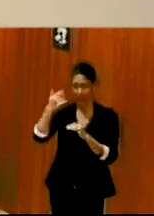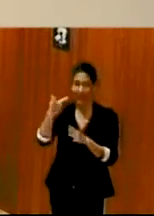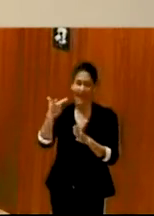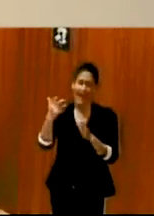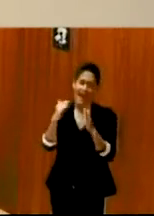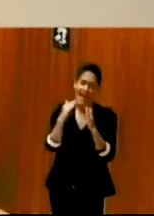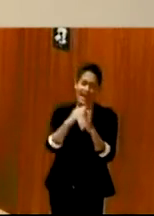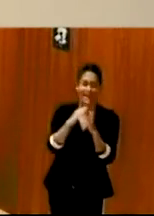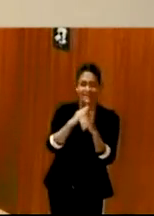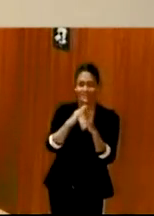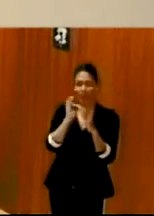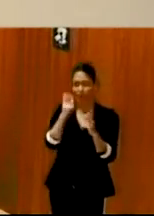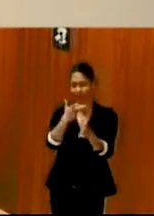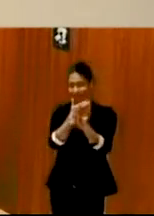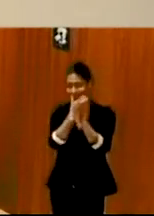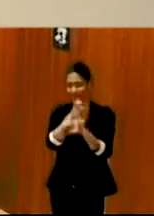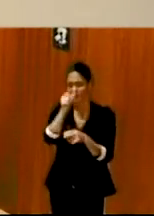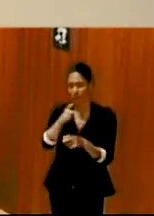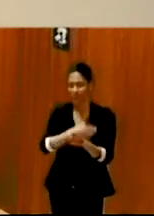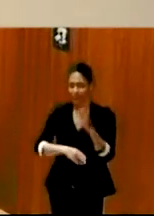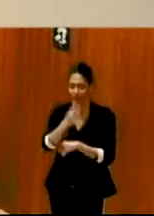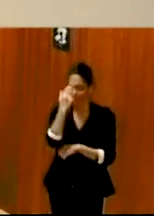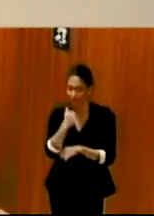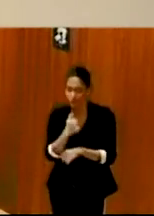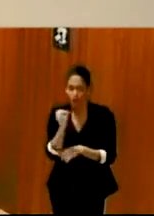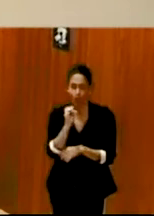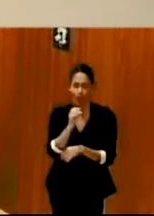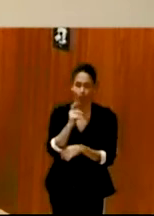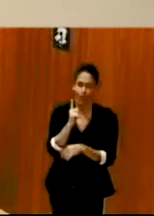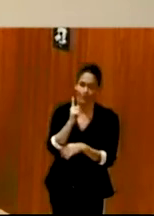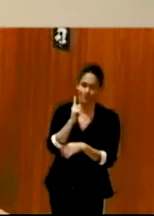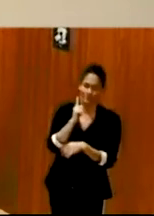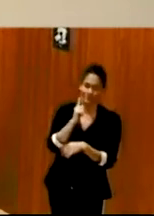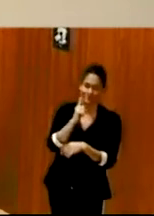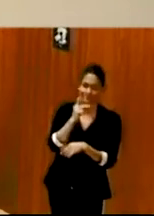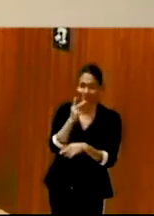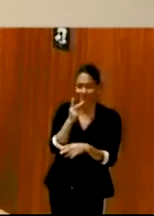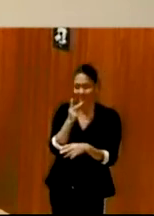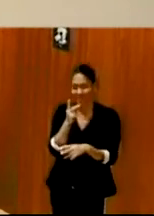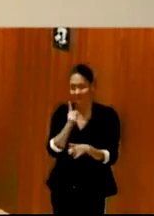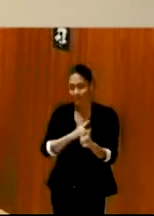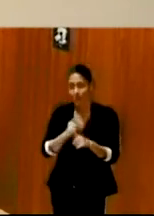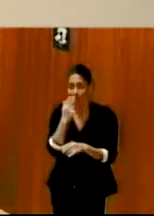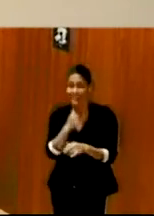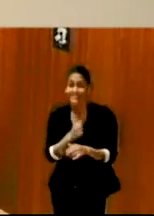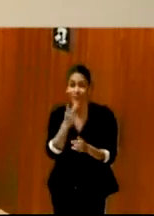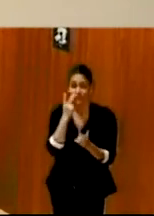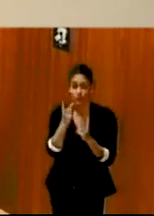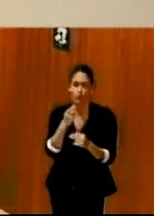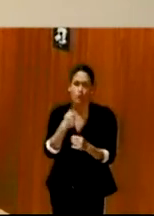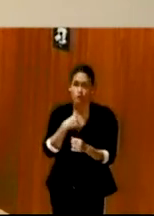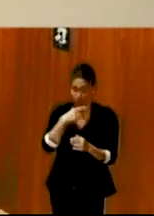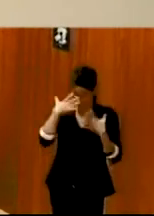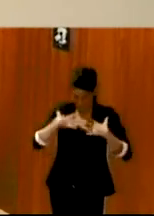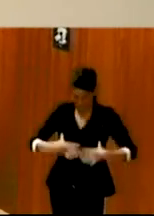discapacidad visual, personas ciegas o con baja visión. Yo voy vestida de negro entera,